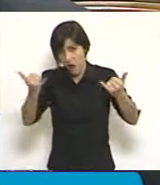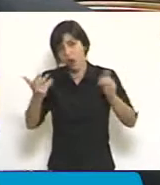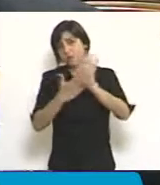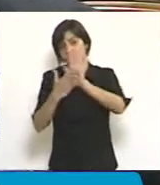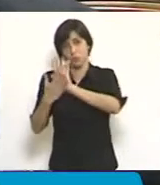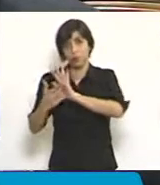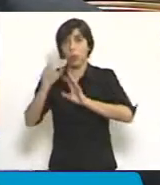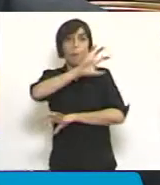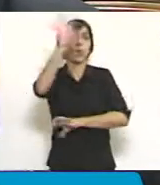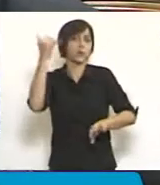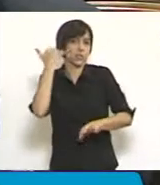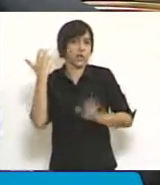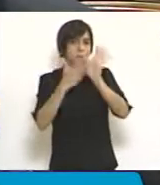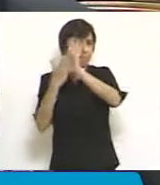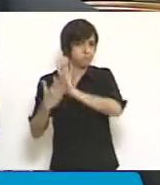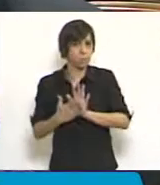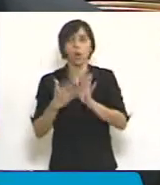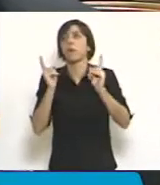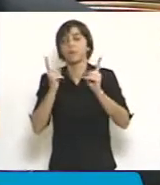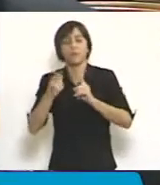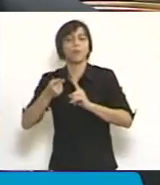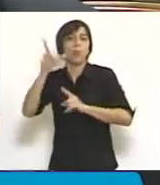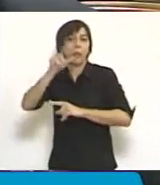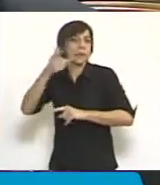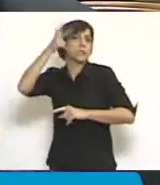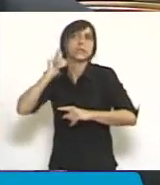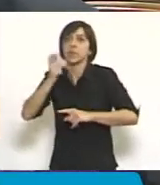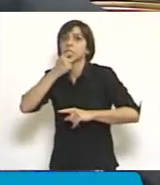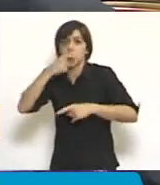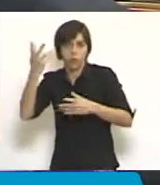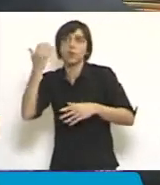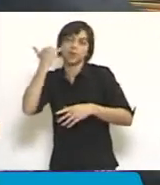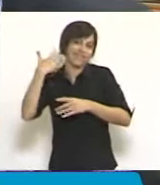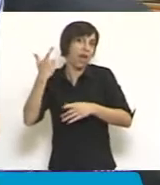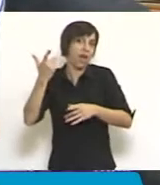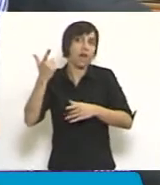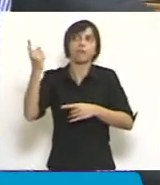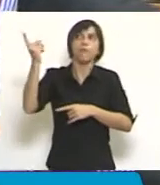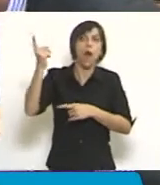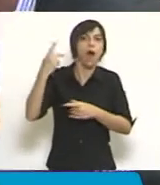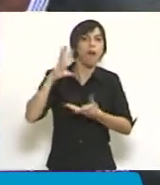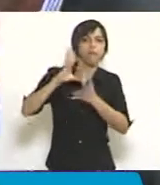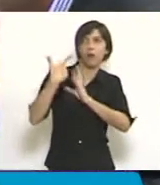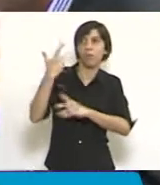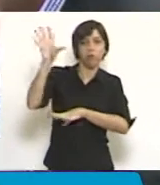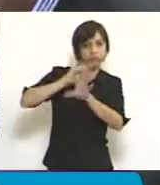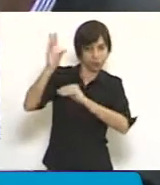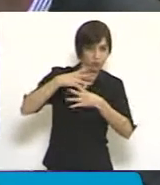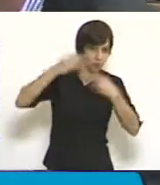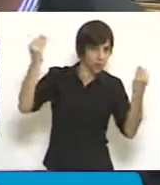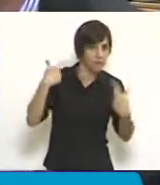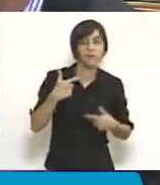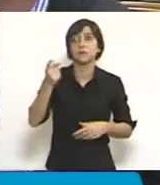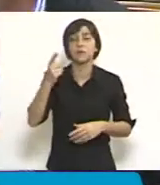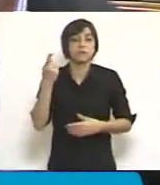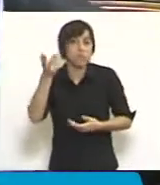mayoría de las provincias argentinas o en países como Chile, que han sido siempre muy influyentes en nuestro debate de implementación. Y el